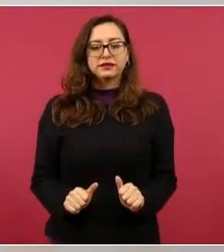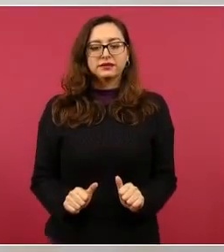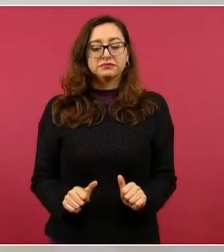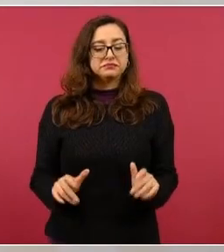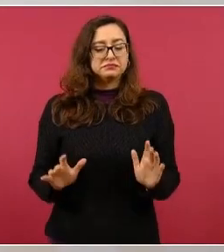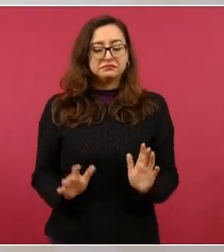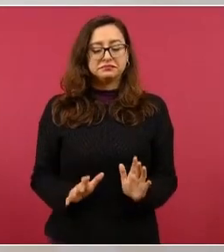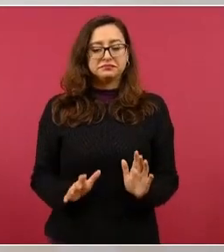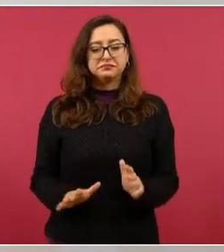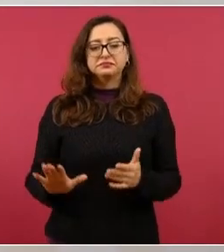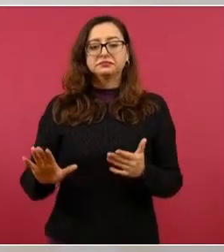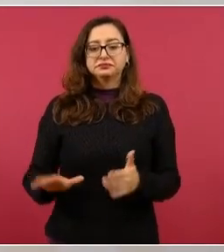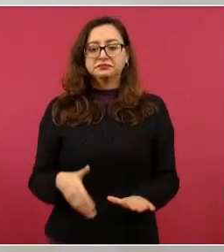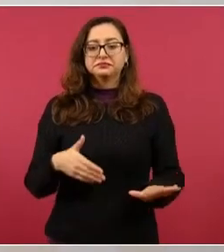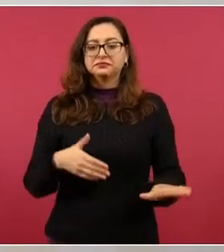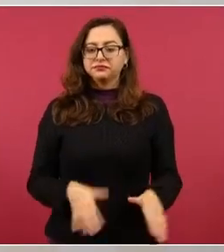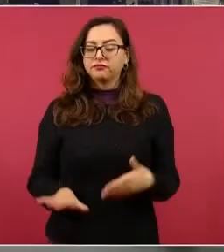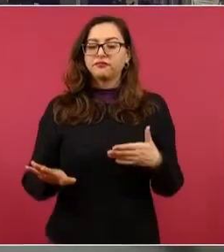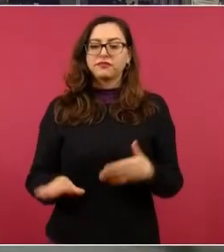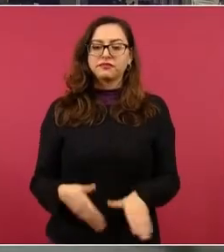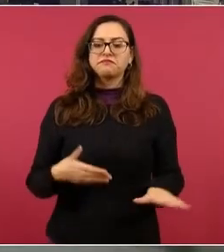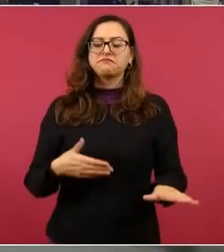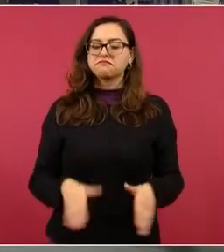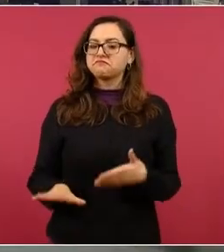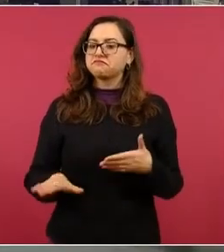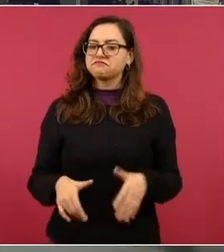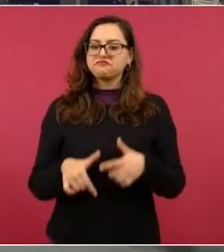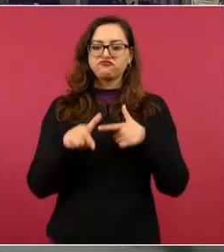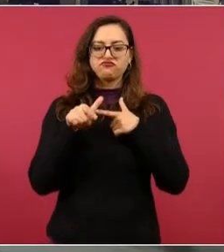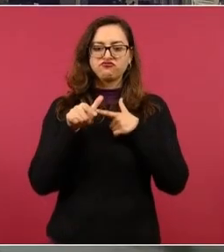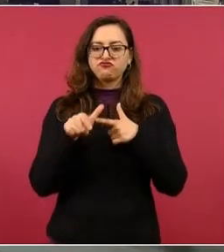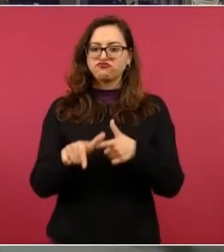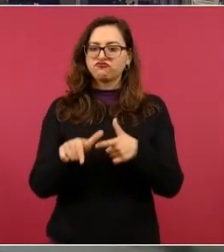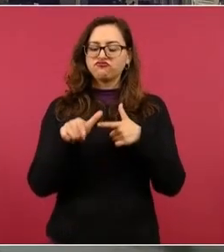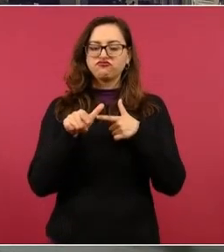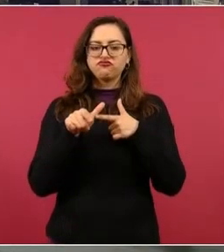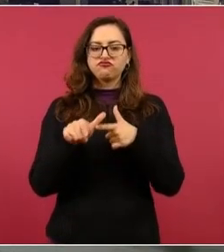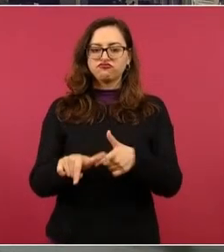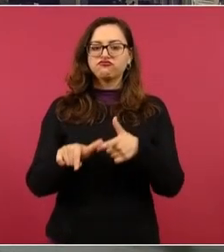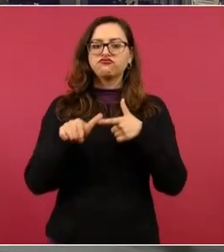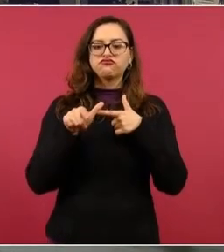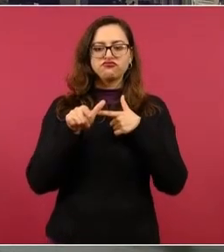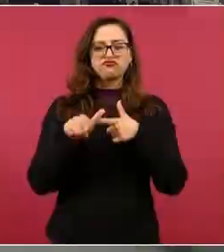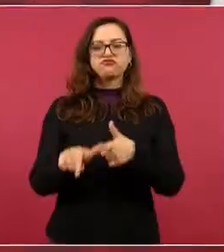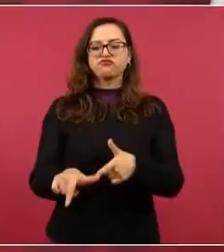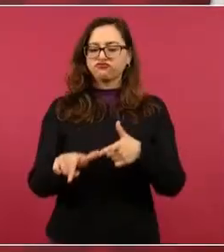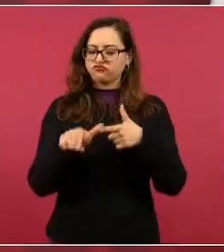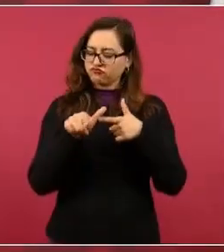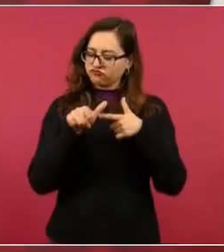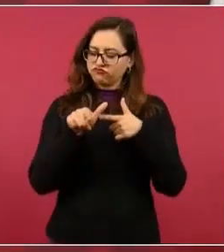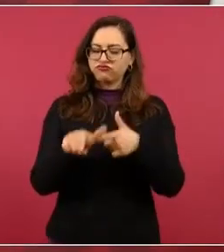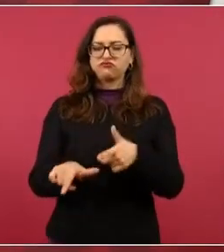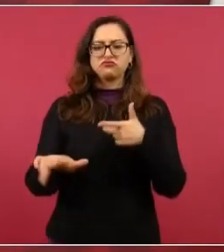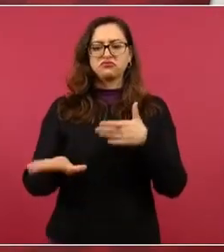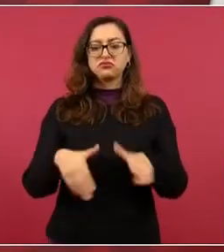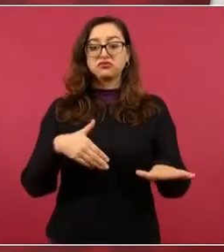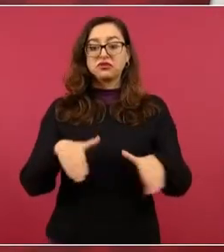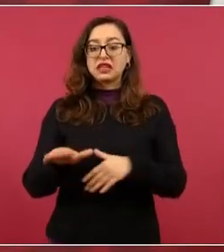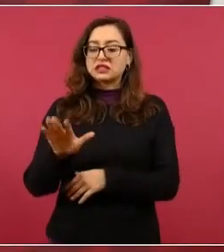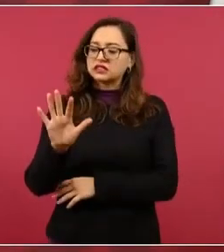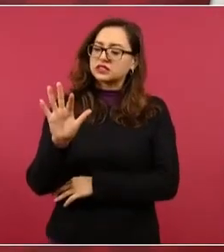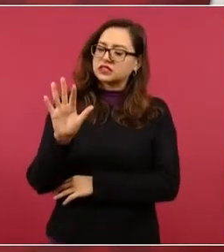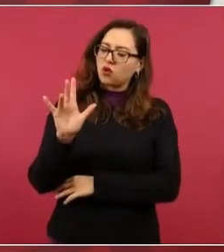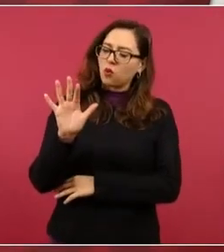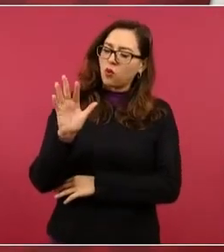Entonces, seguimos y seguimos y seguimos, 50 días